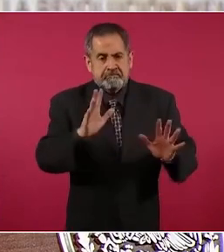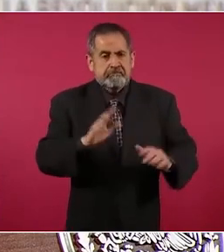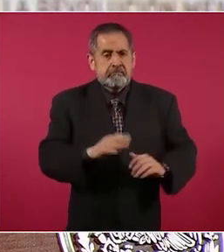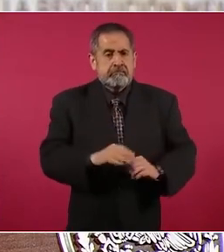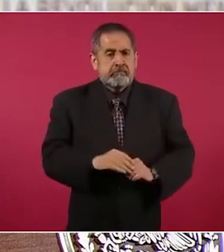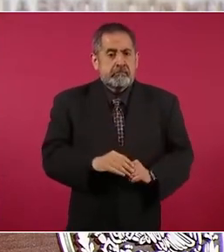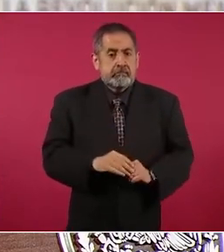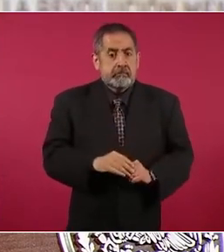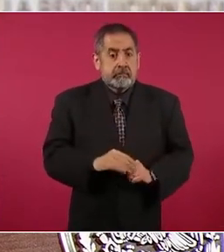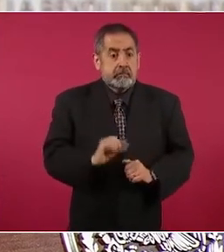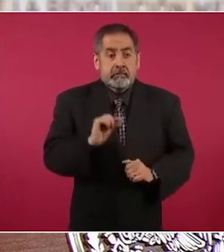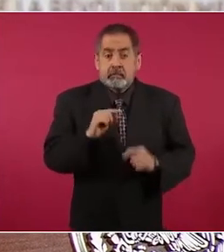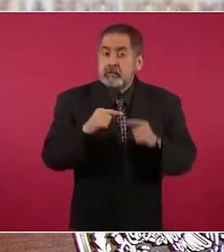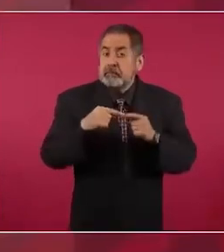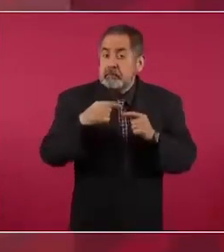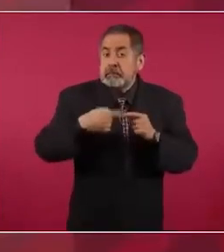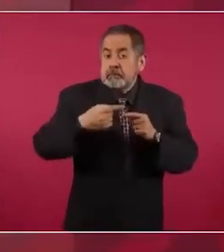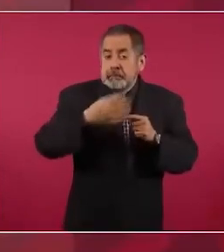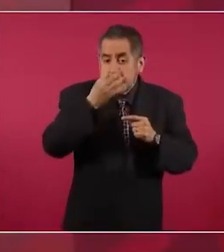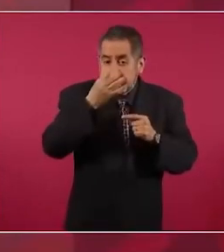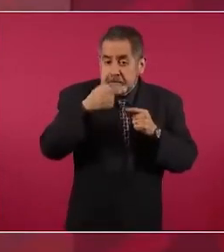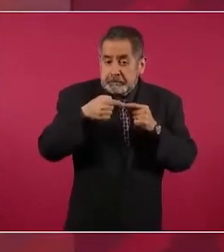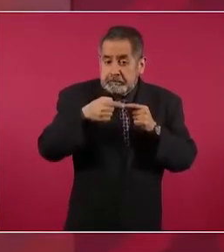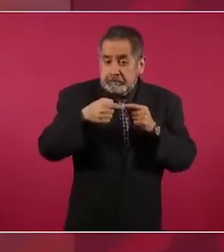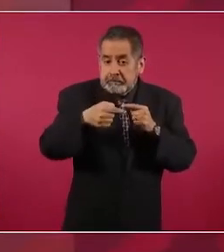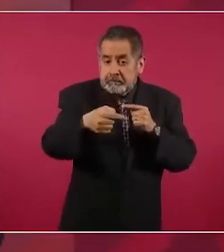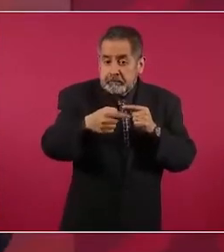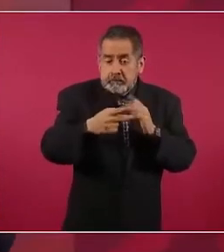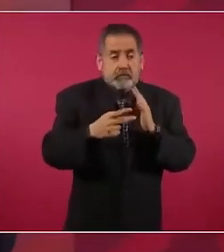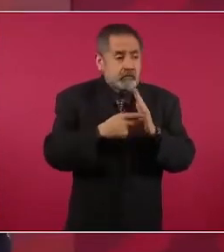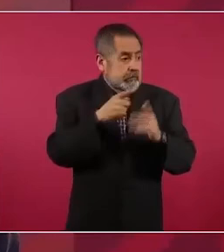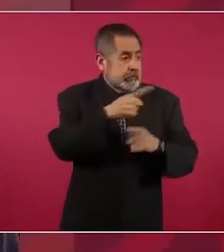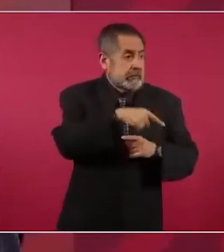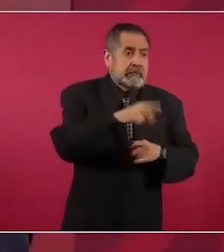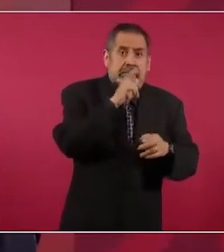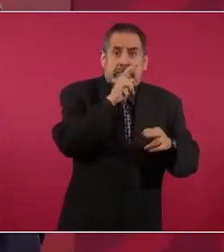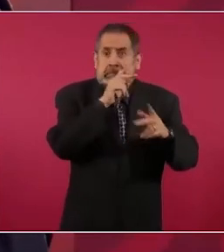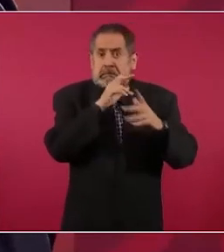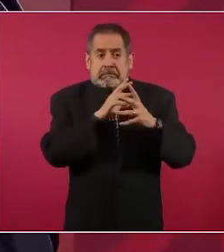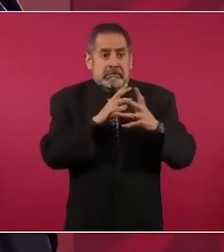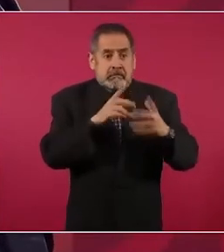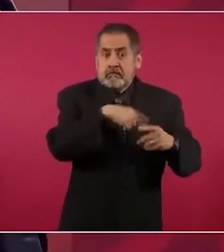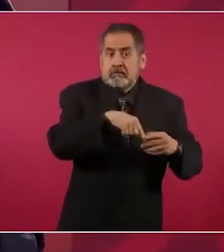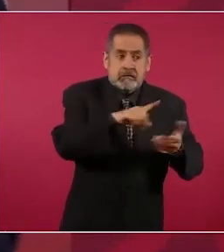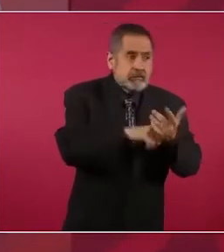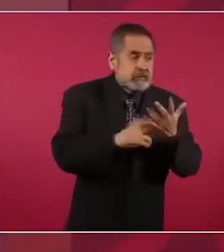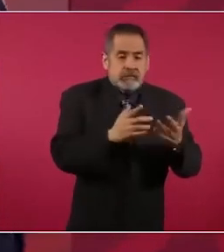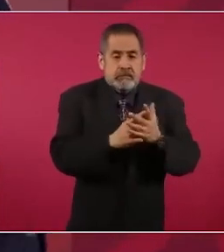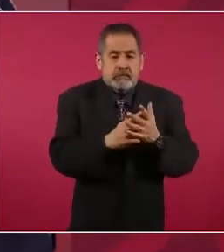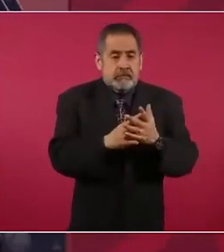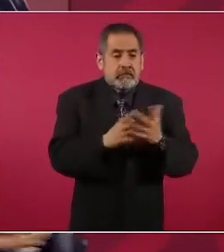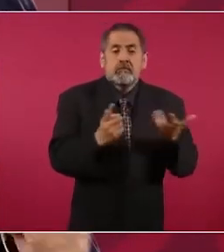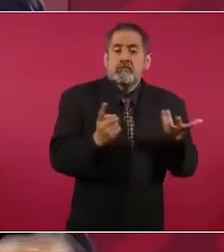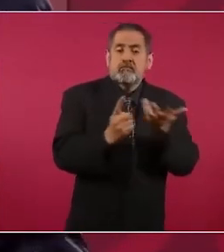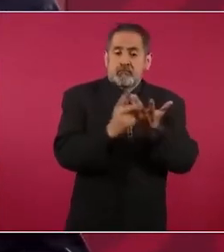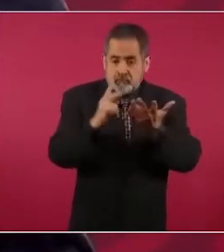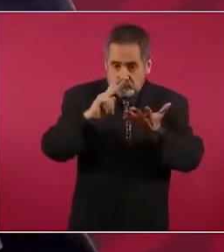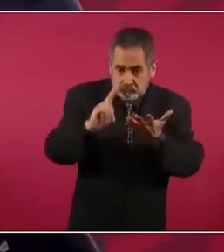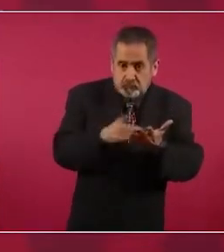Y al poco tiempo, ya en la desesperación, fueron a decirle